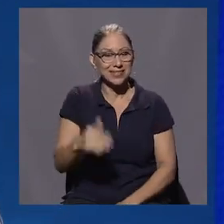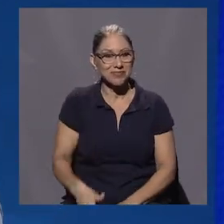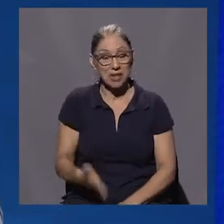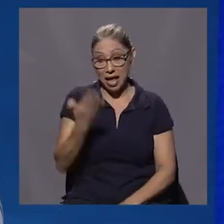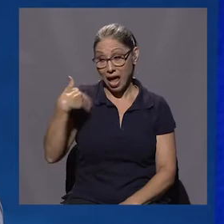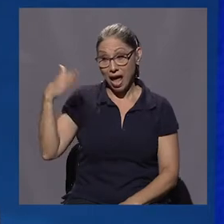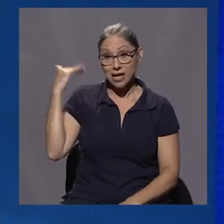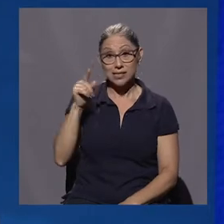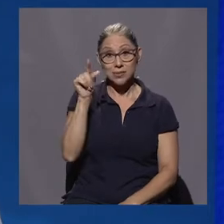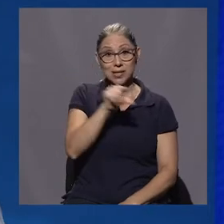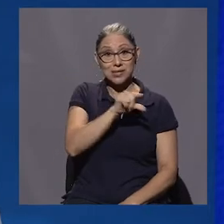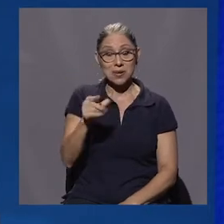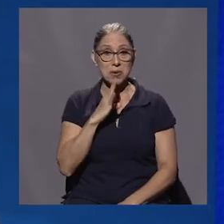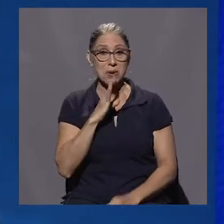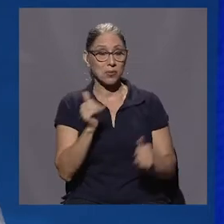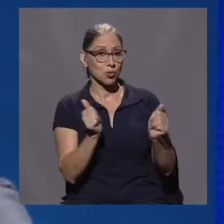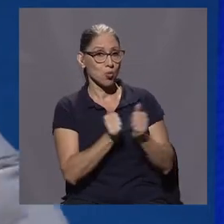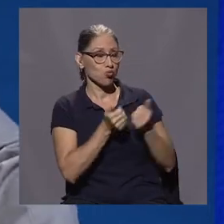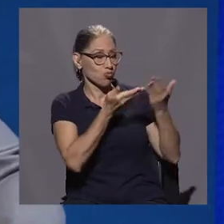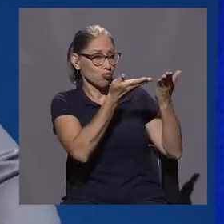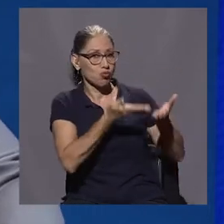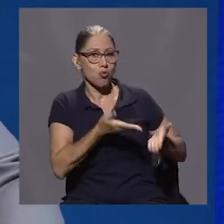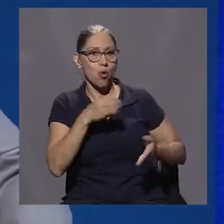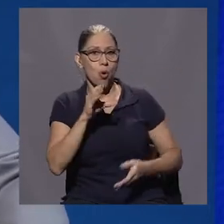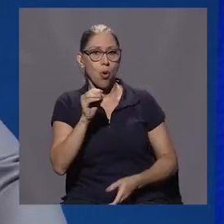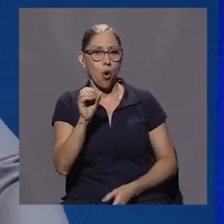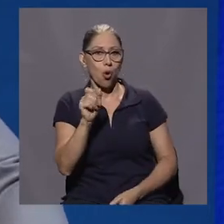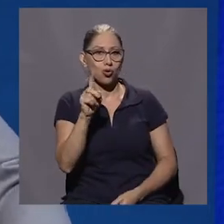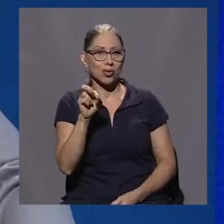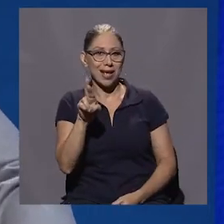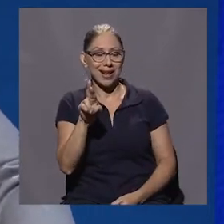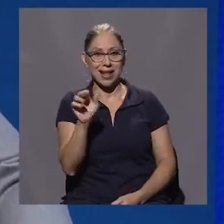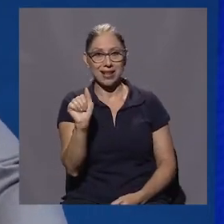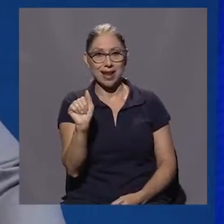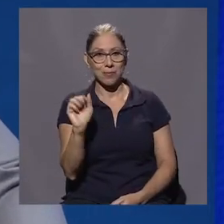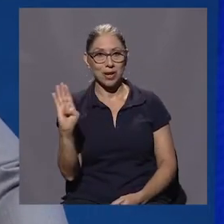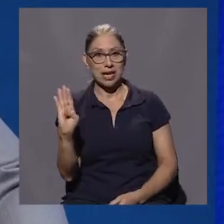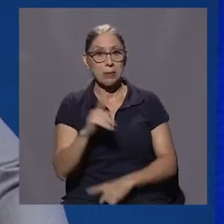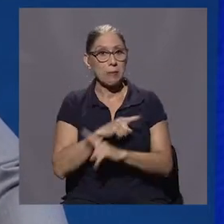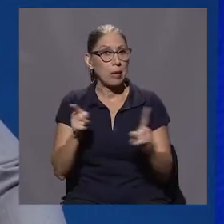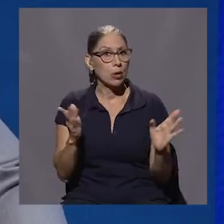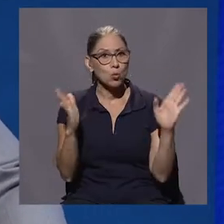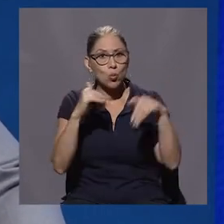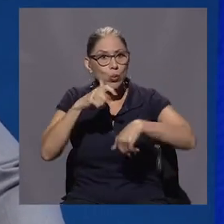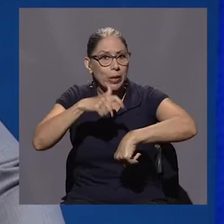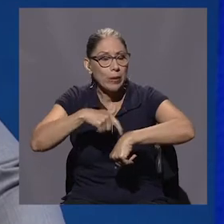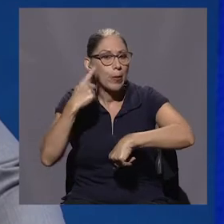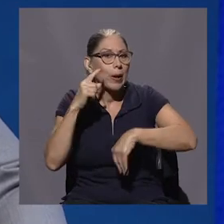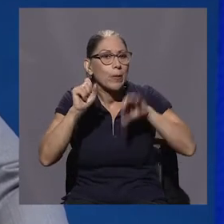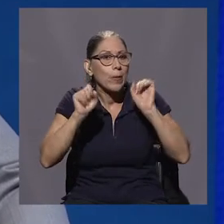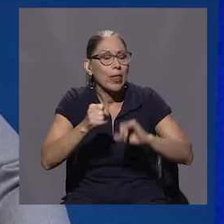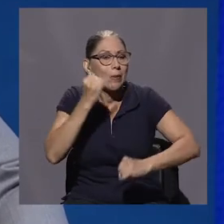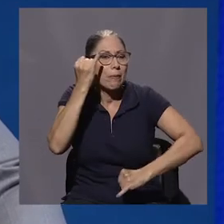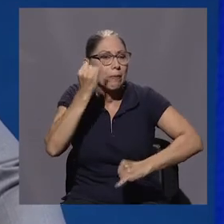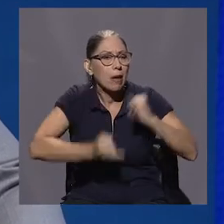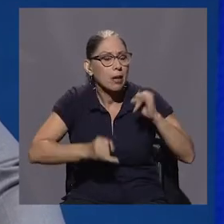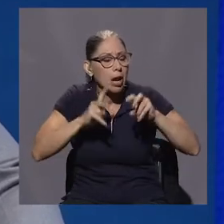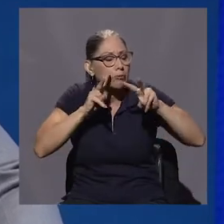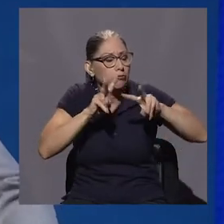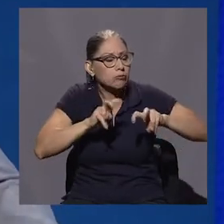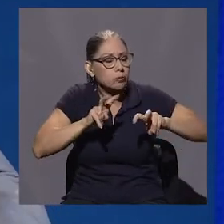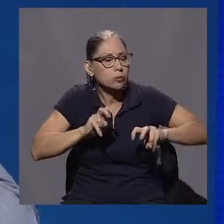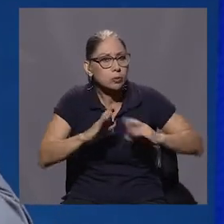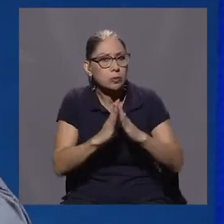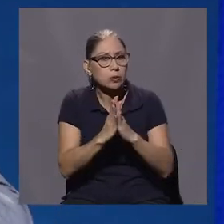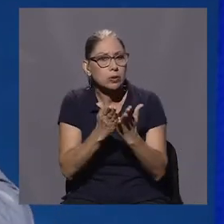tuvimos una conversación hace una semana con don Oscar Aguilar Burgerelli, pero no nos dio tiempo de poder terminar su texto, un texto